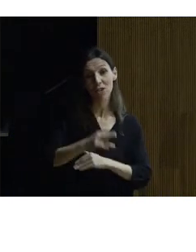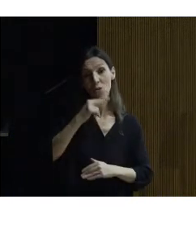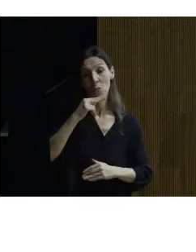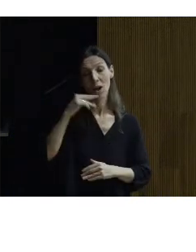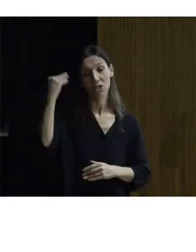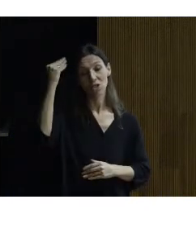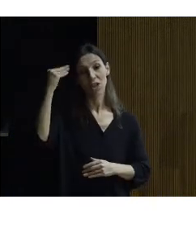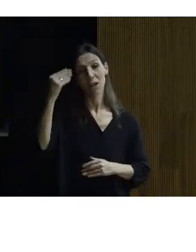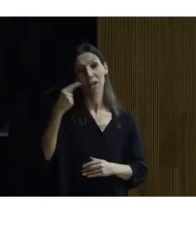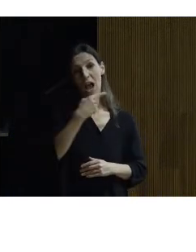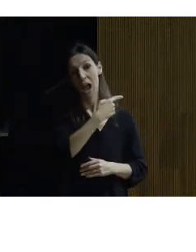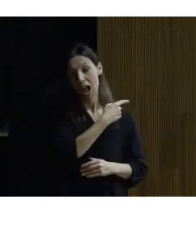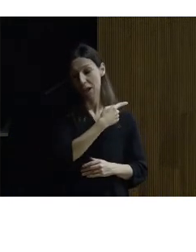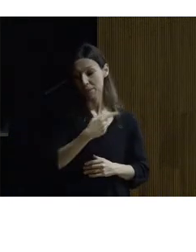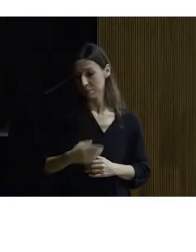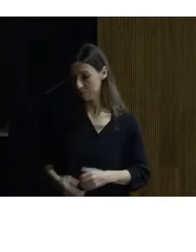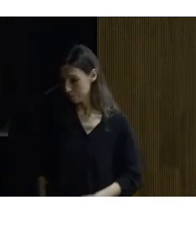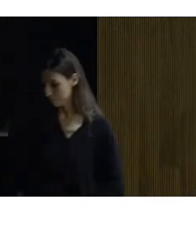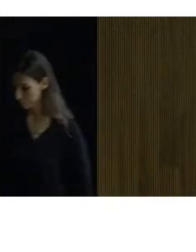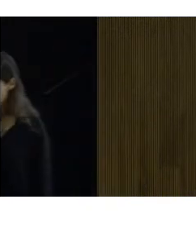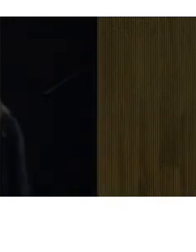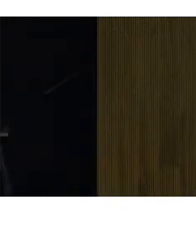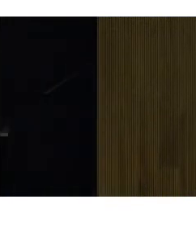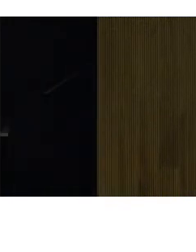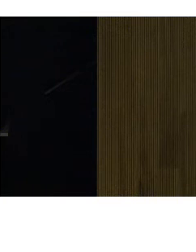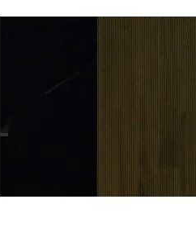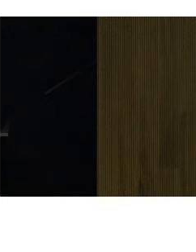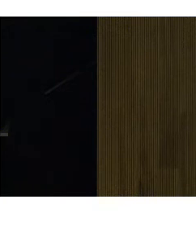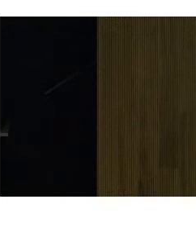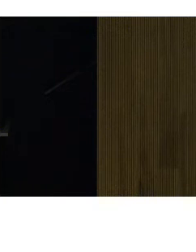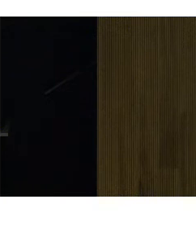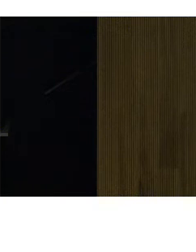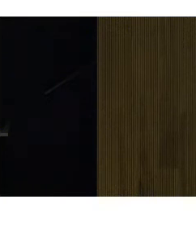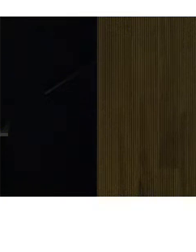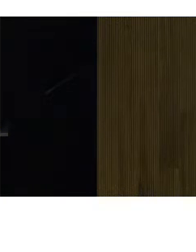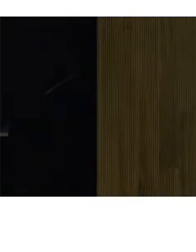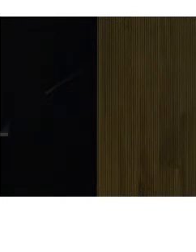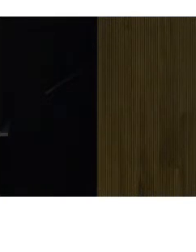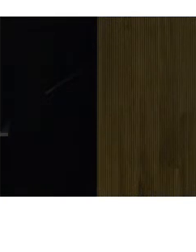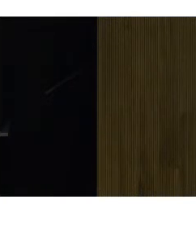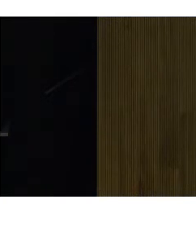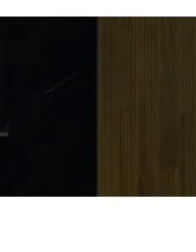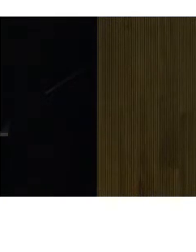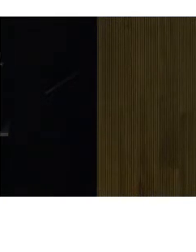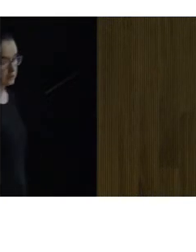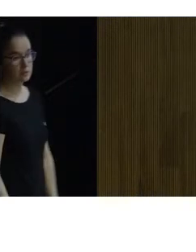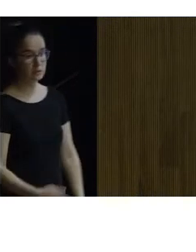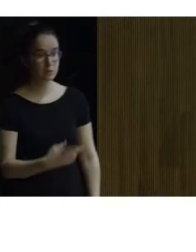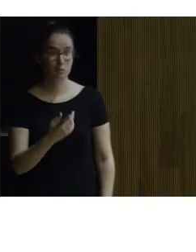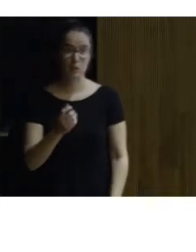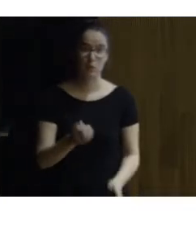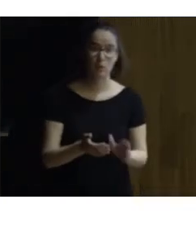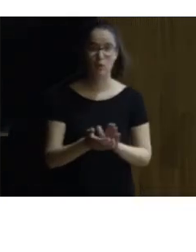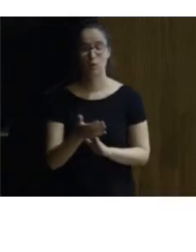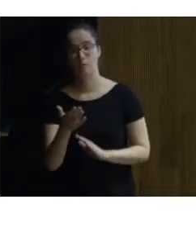aquí en la foto tengo un minuto por intervención nos vamos de Yuste